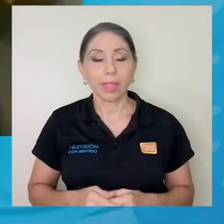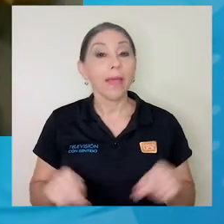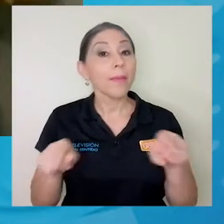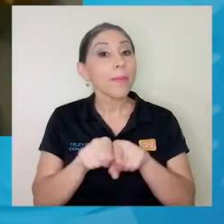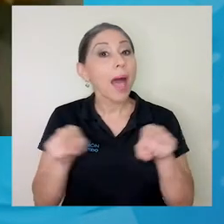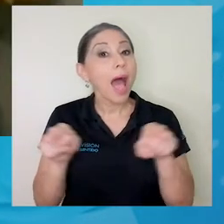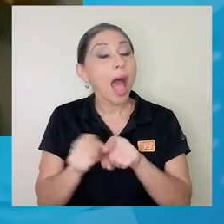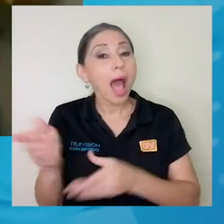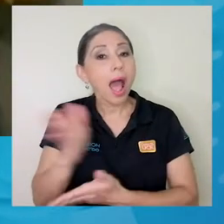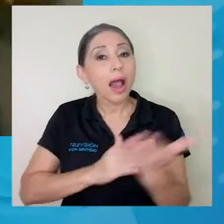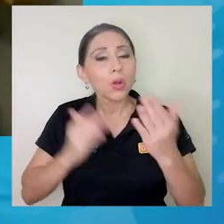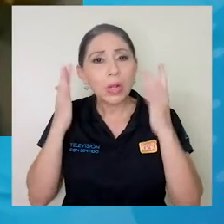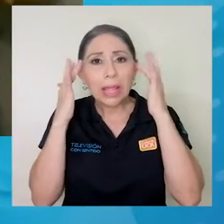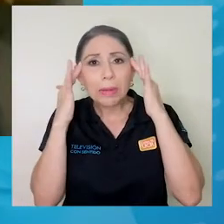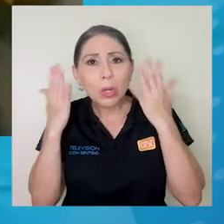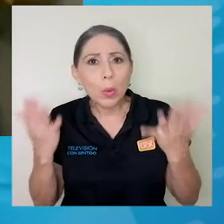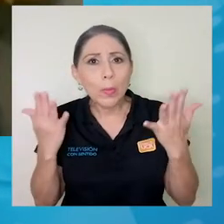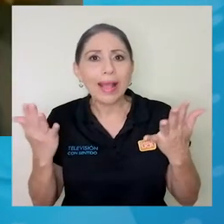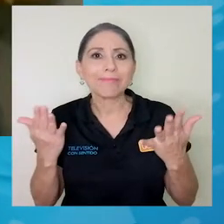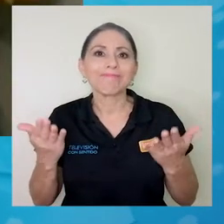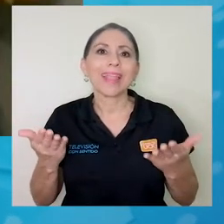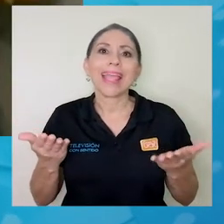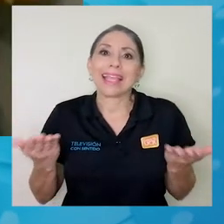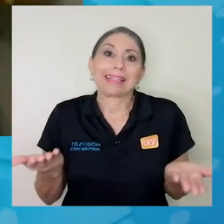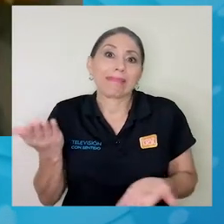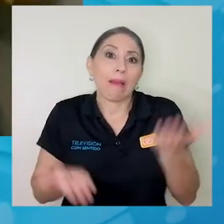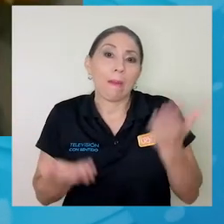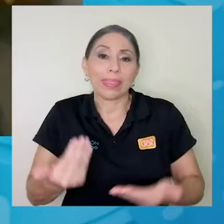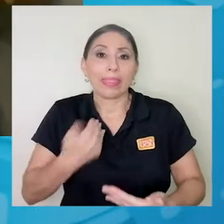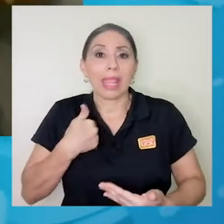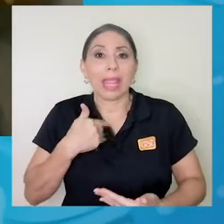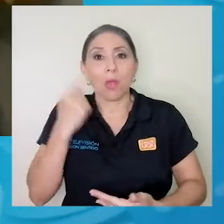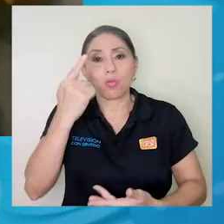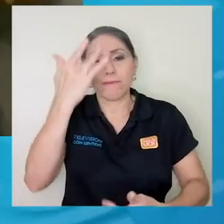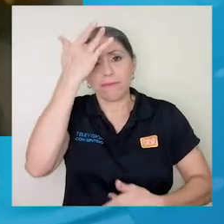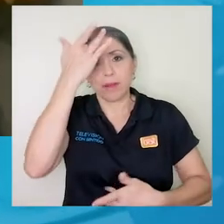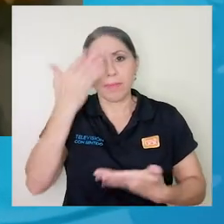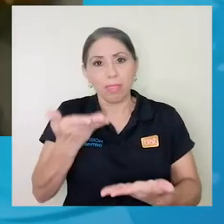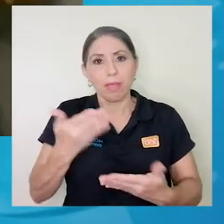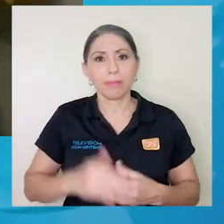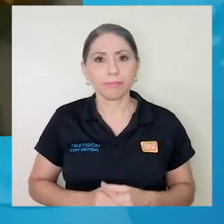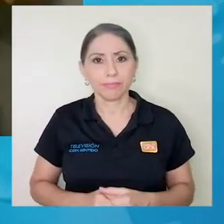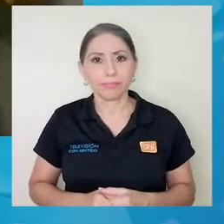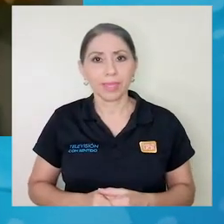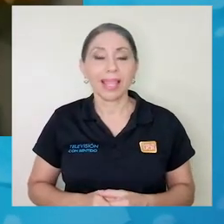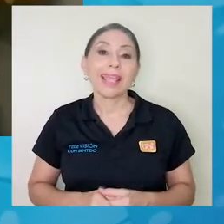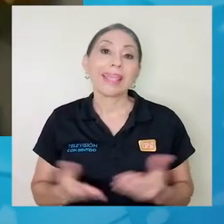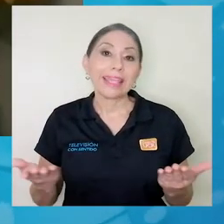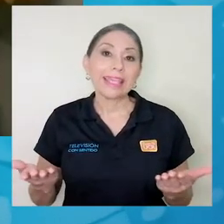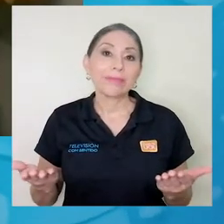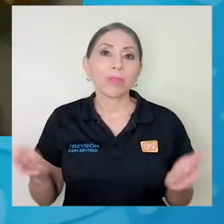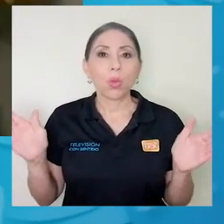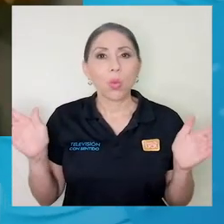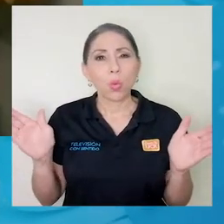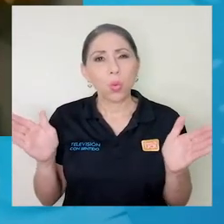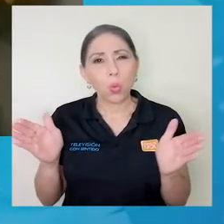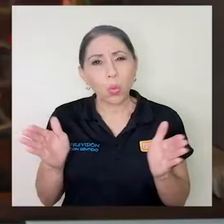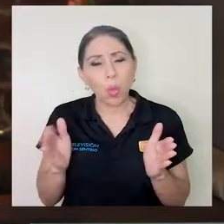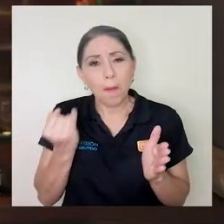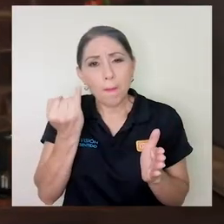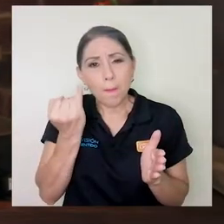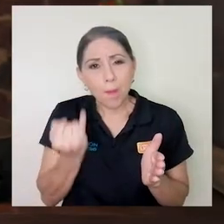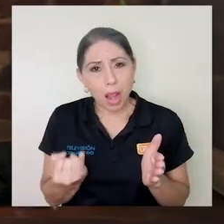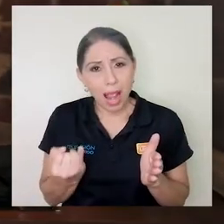Y otro aspecto preocupante es la presencia de una enfermedad y la pérdida de peso